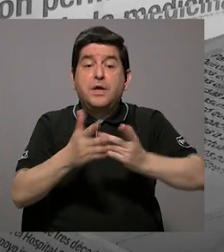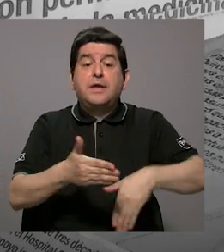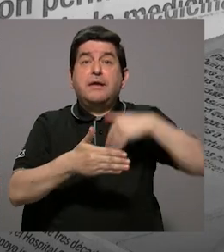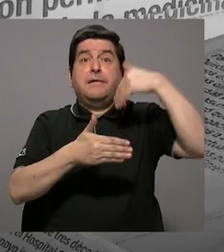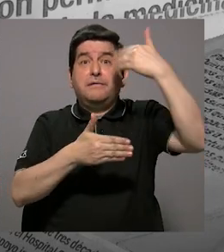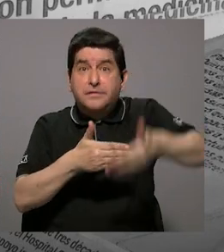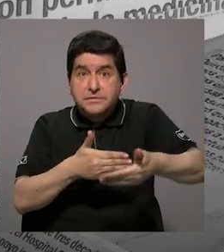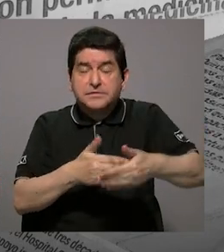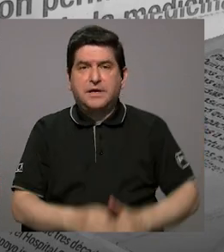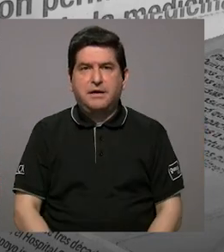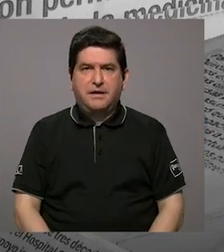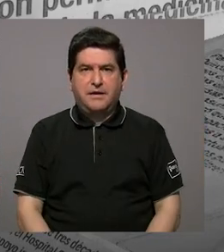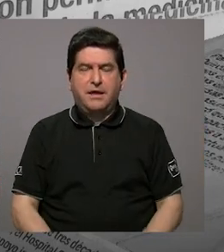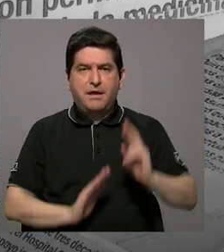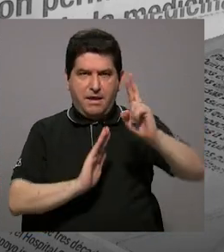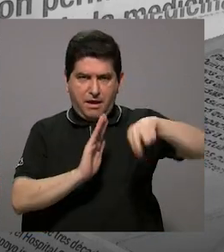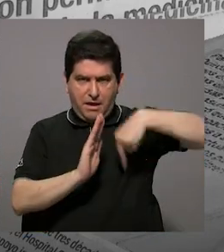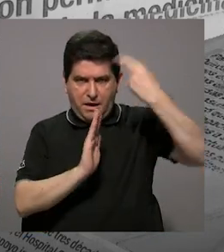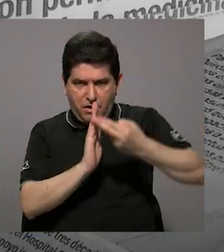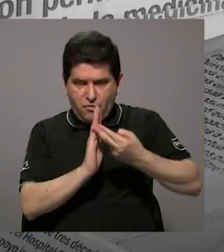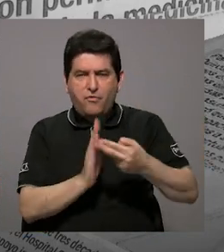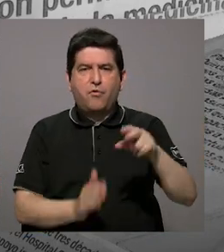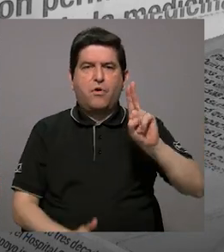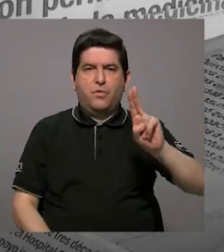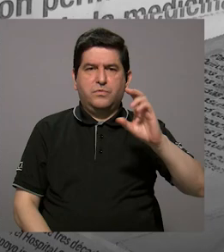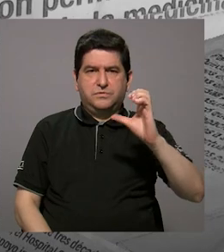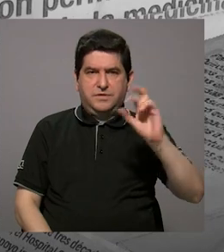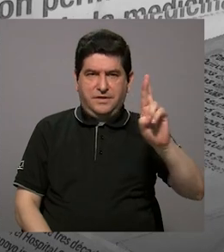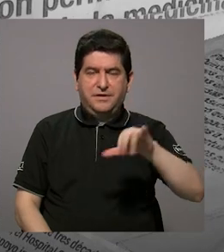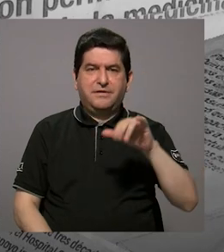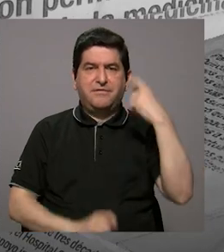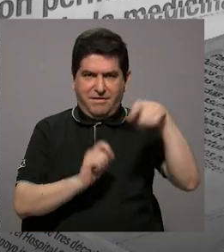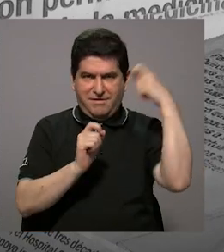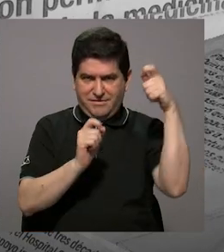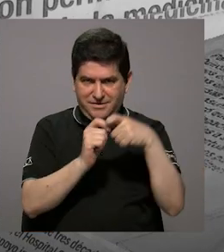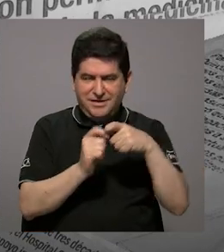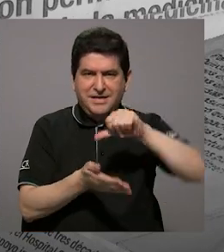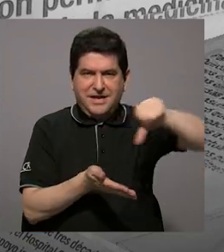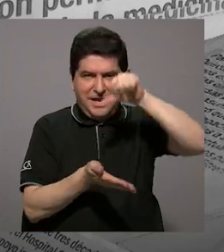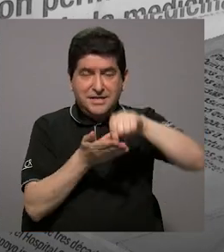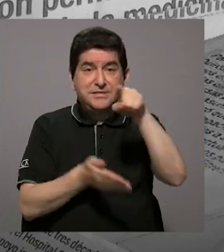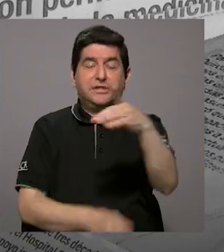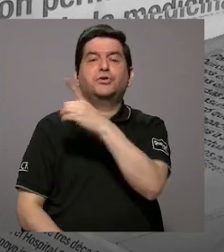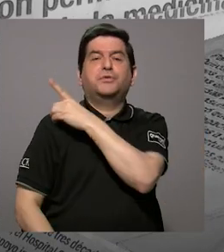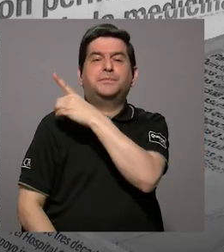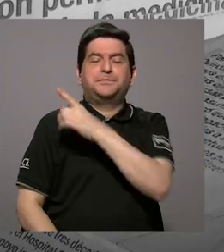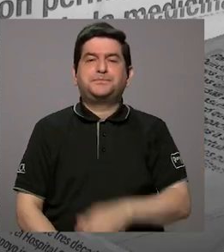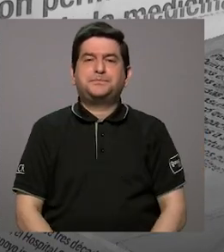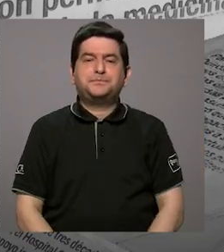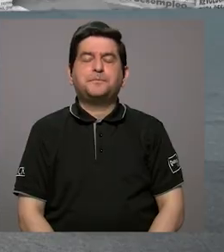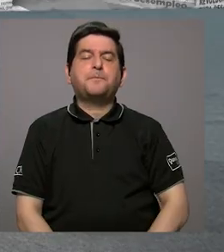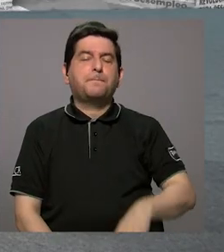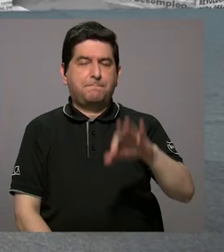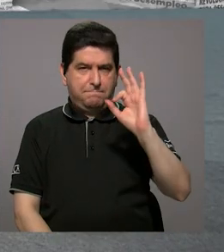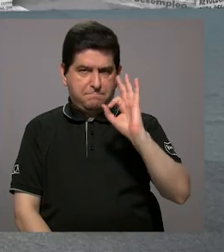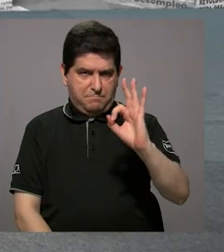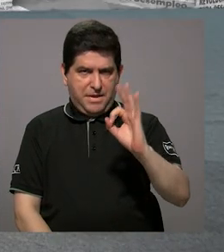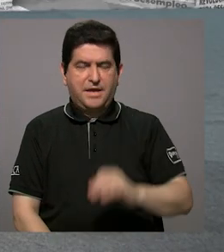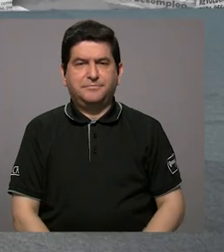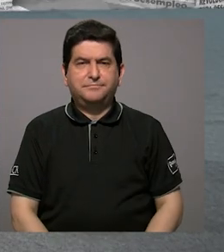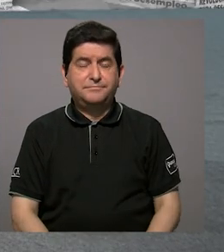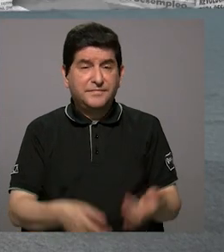iniciar de ahí, pues para ver también ese papel que jugó la universidad y específicamente el centro que usted dirige. Muy bien.